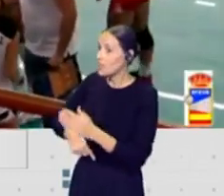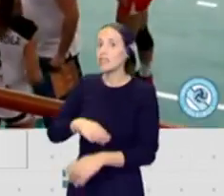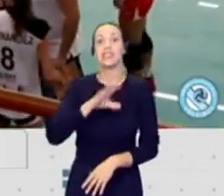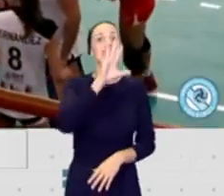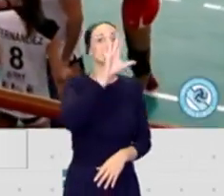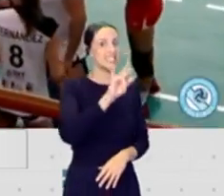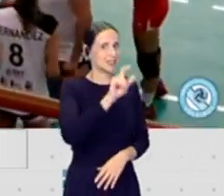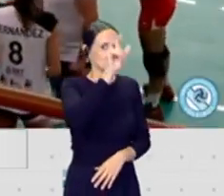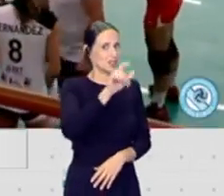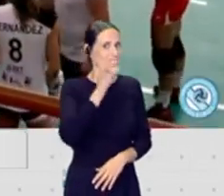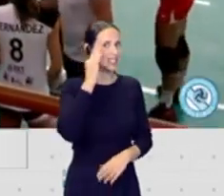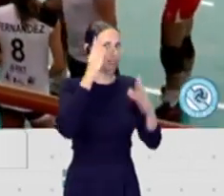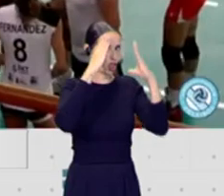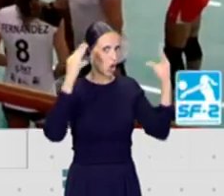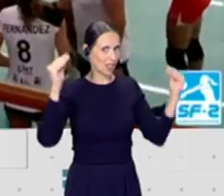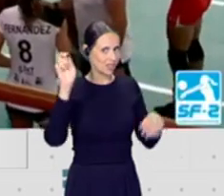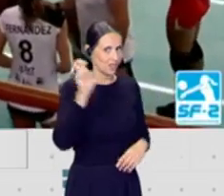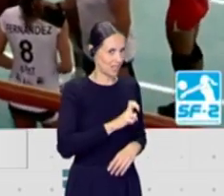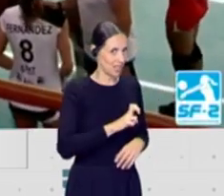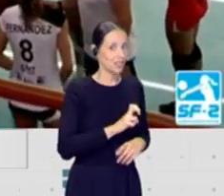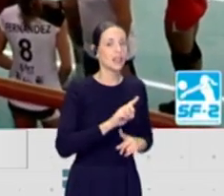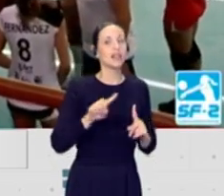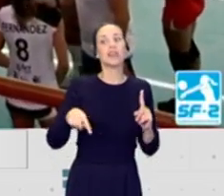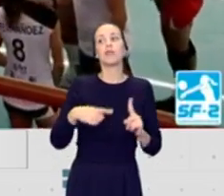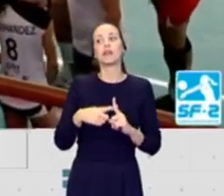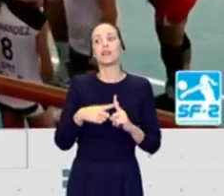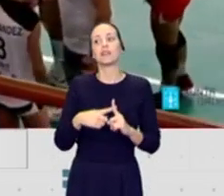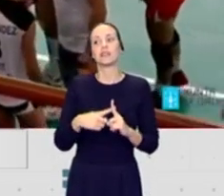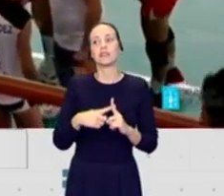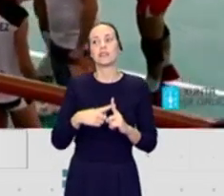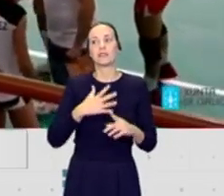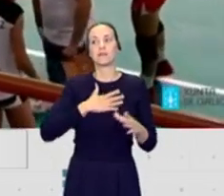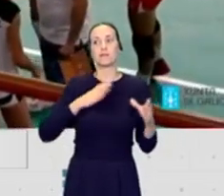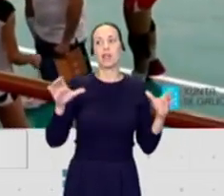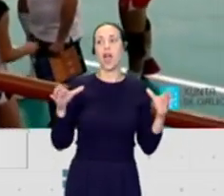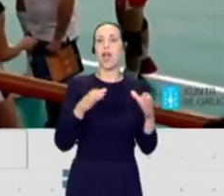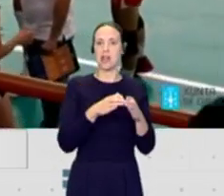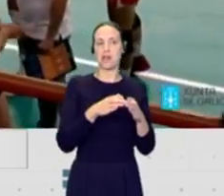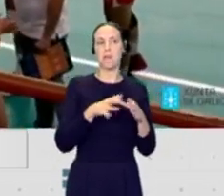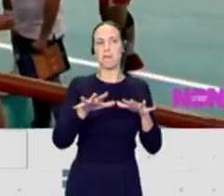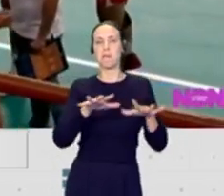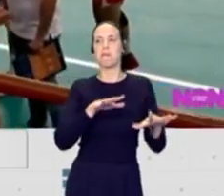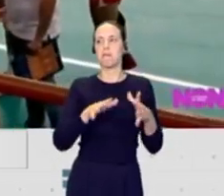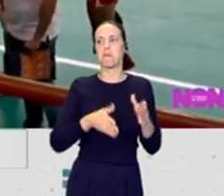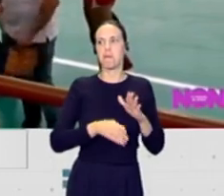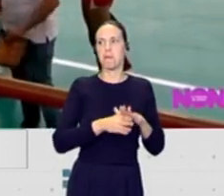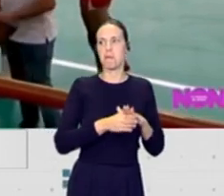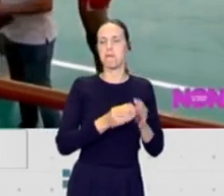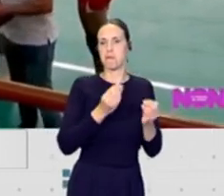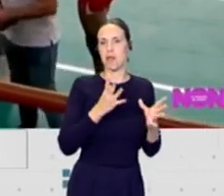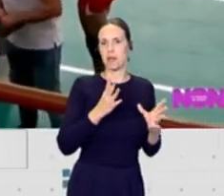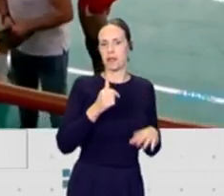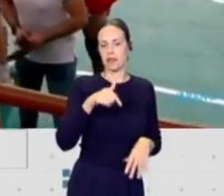holandesa. Y creo que la dinámica del equipo va a poner un buen camino. Yo creo que este fin